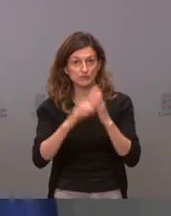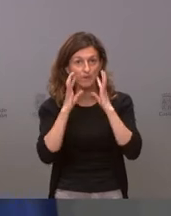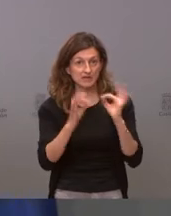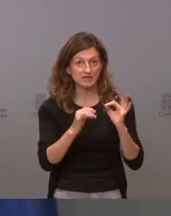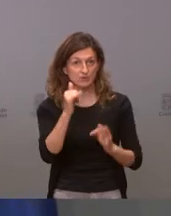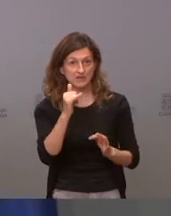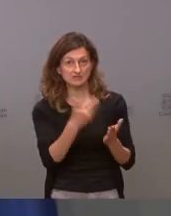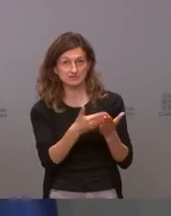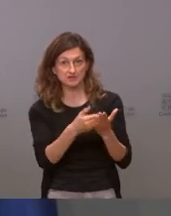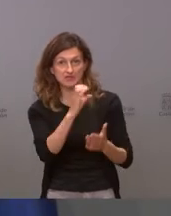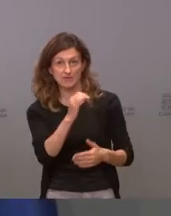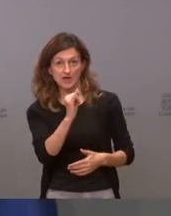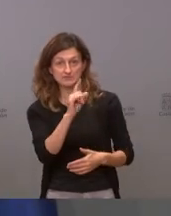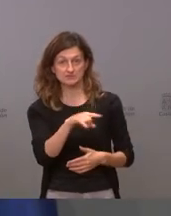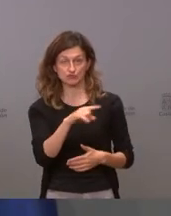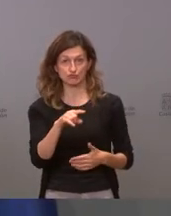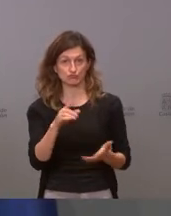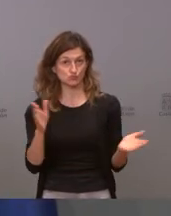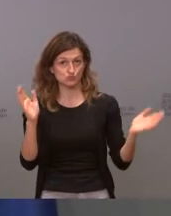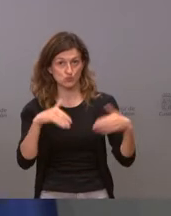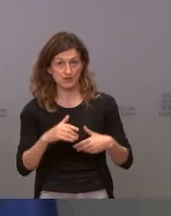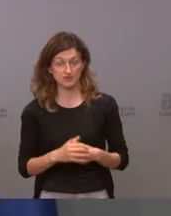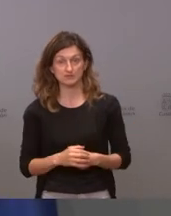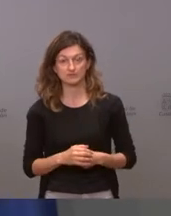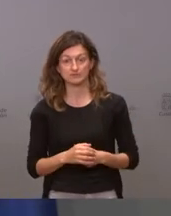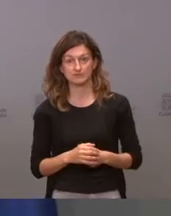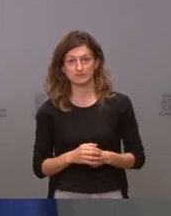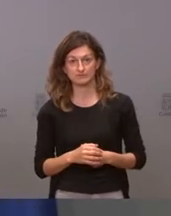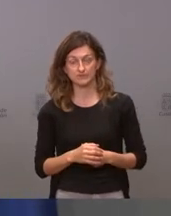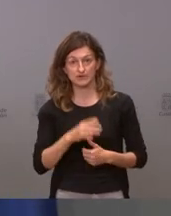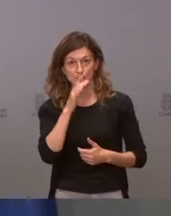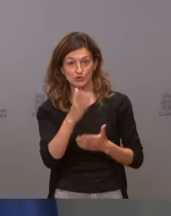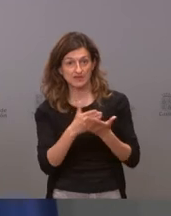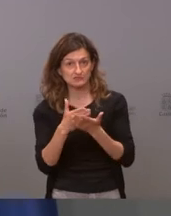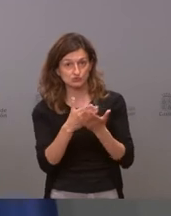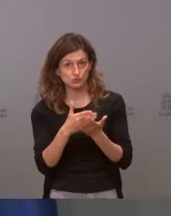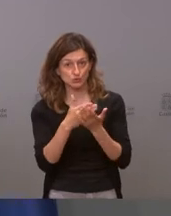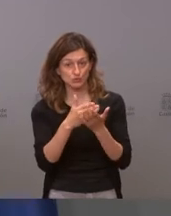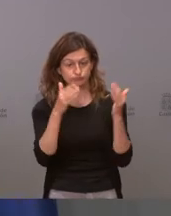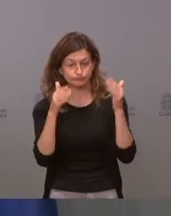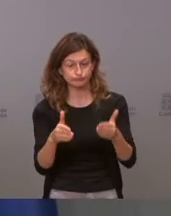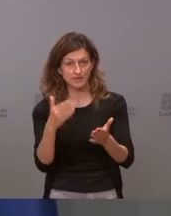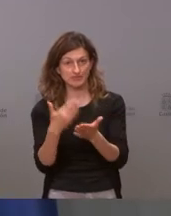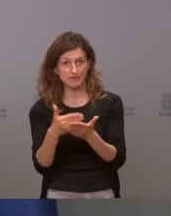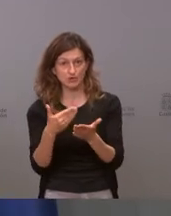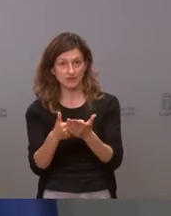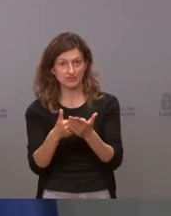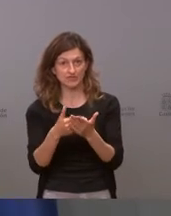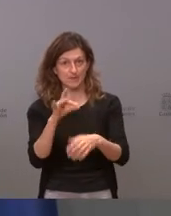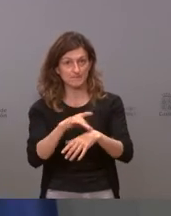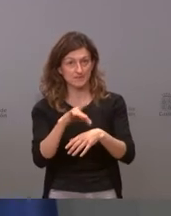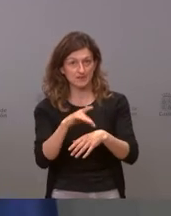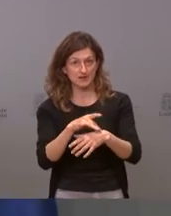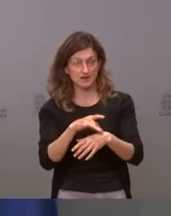la otra estrategia sea o no efectiva porque insisto ni siquiera el estudio está diseñado para demostrar eficacia clínica una